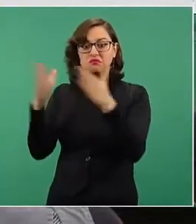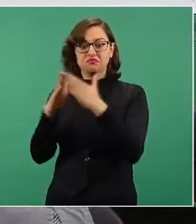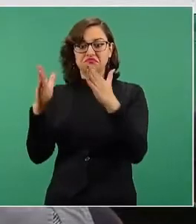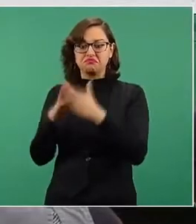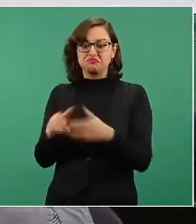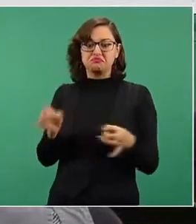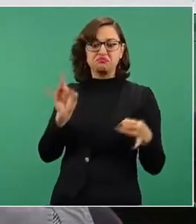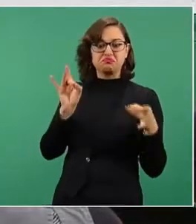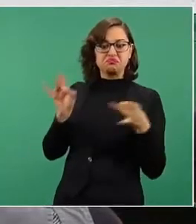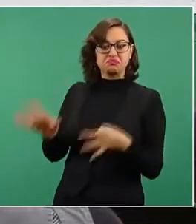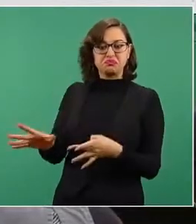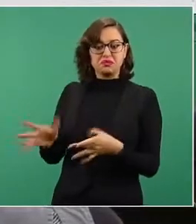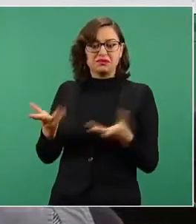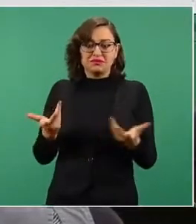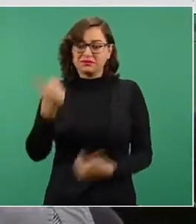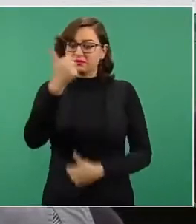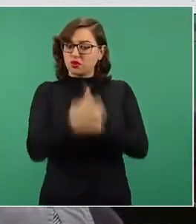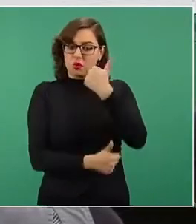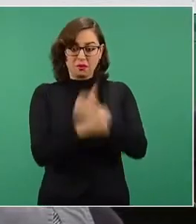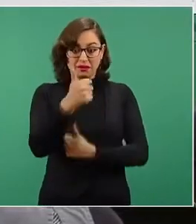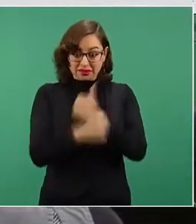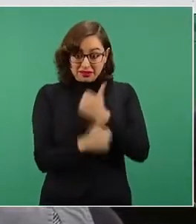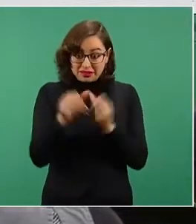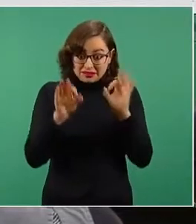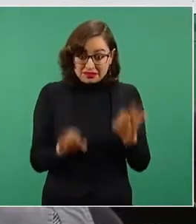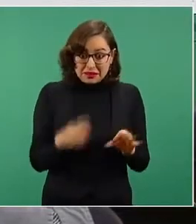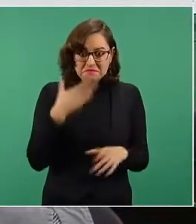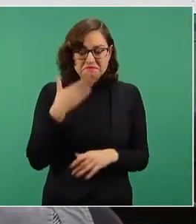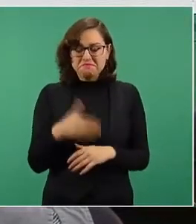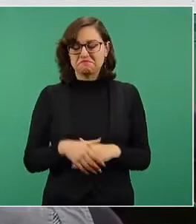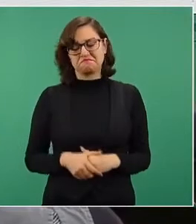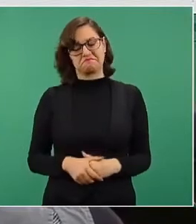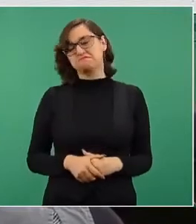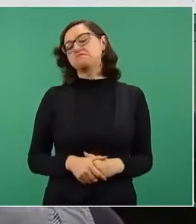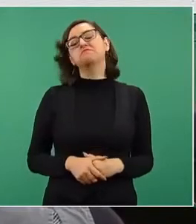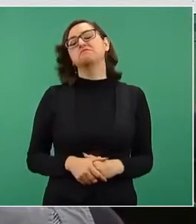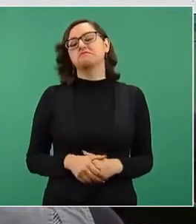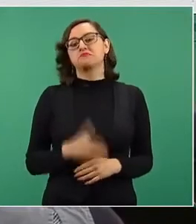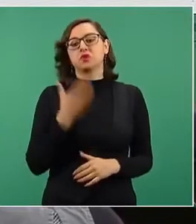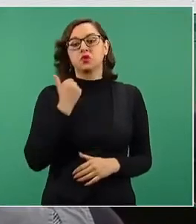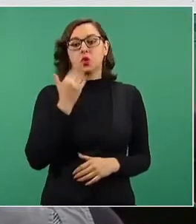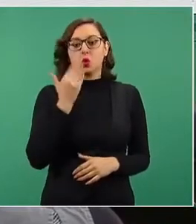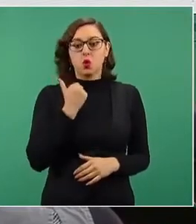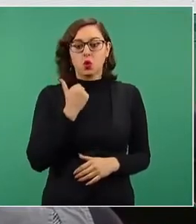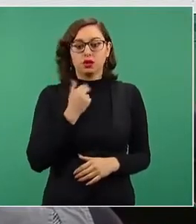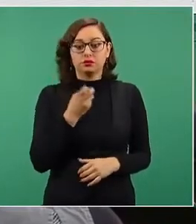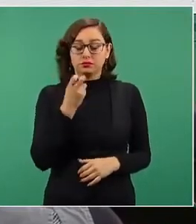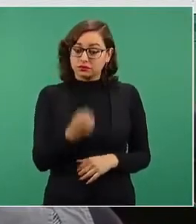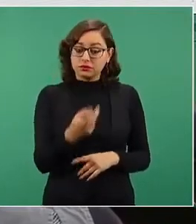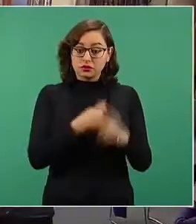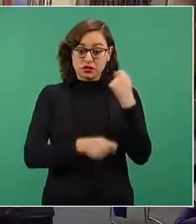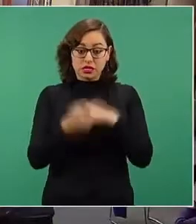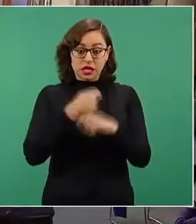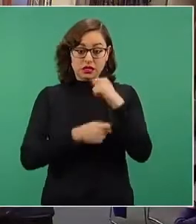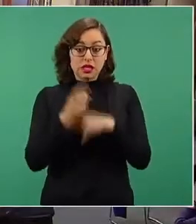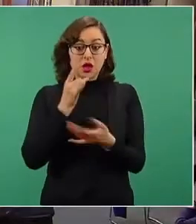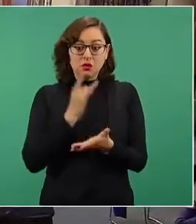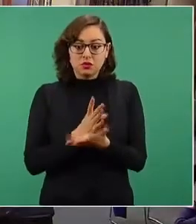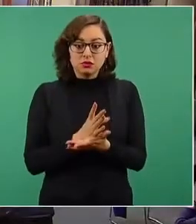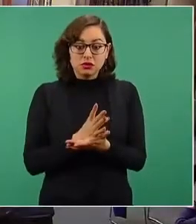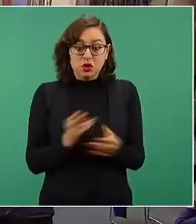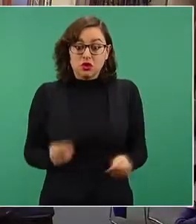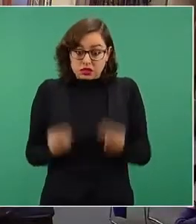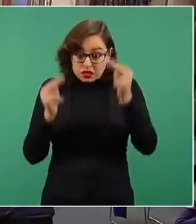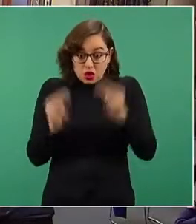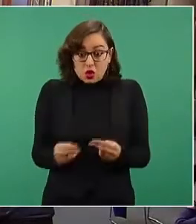esta competencia desleal no es solamente con estas tiendas y con estos negocios, sino como lo acaba de